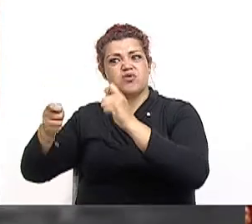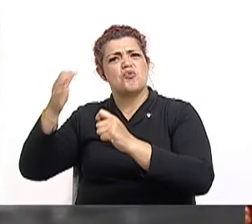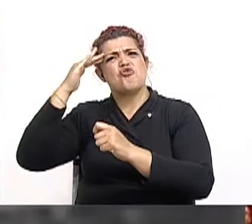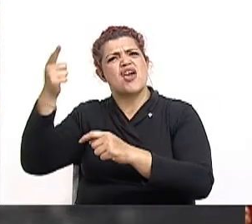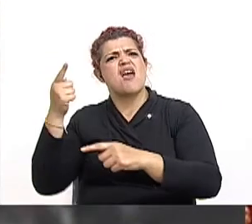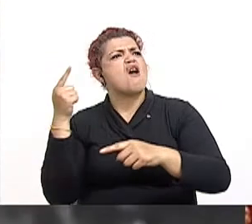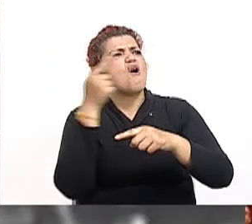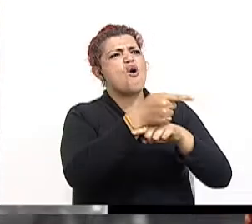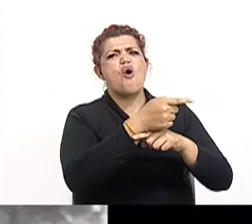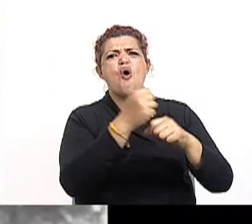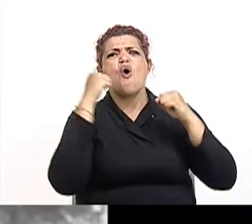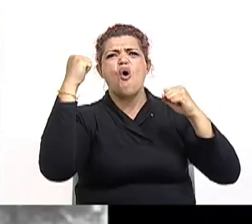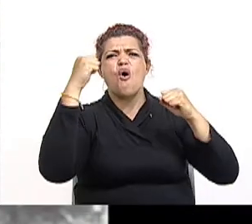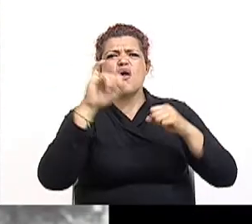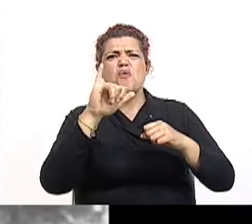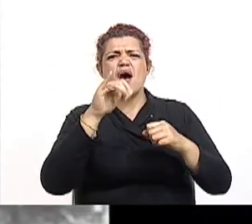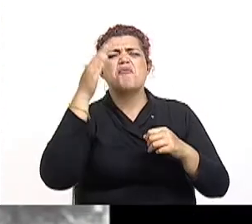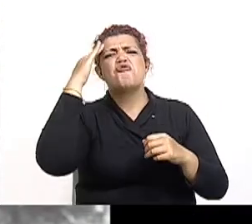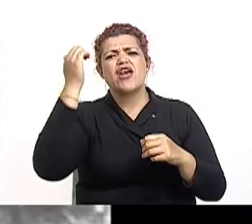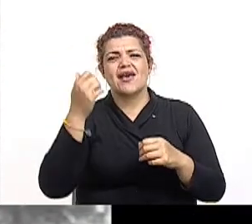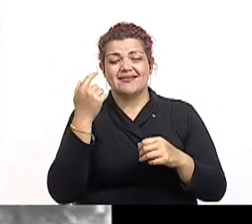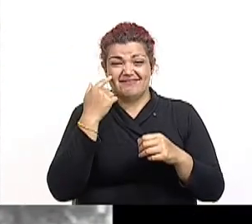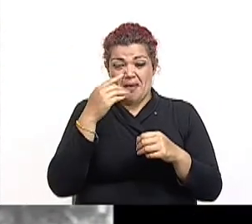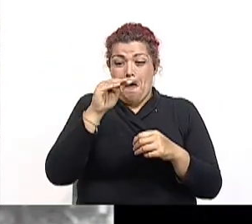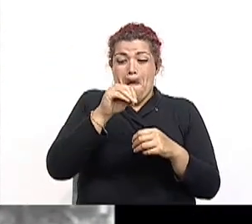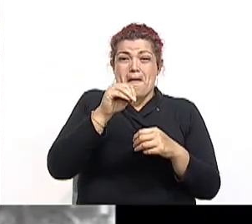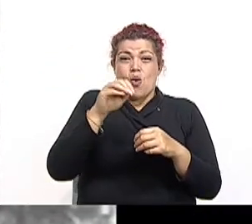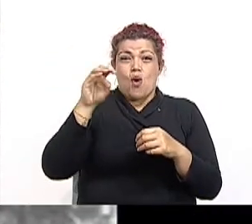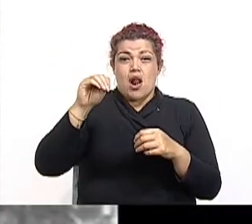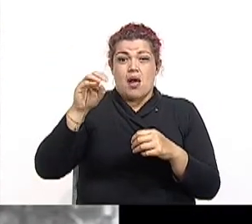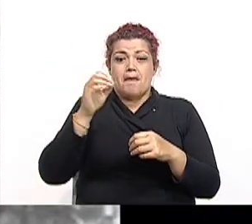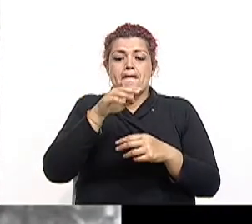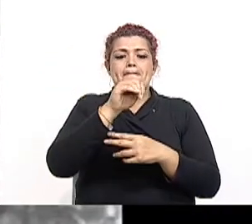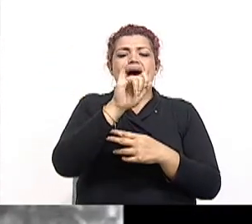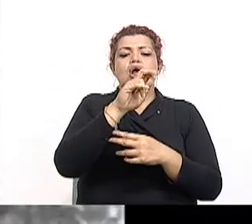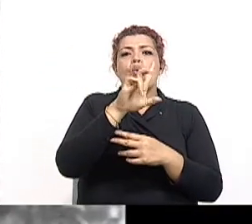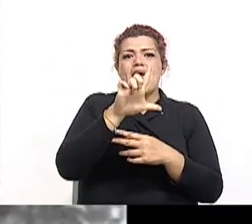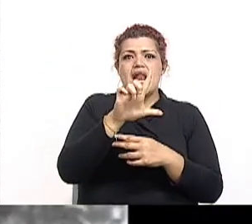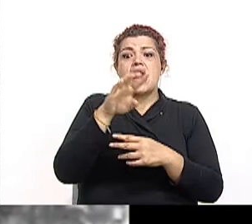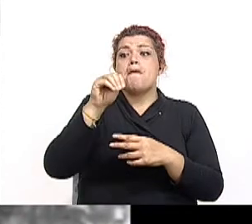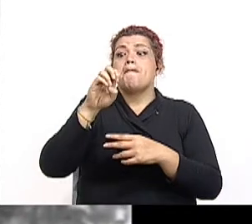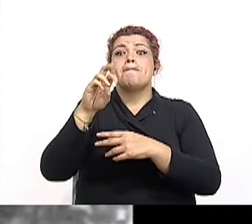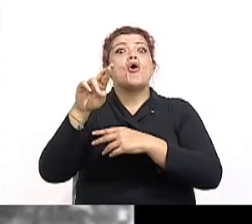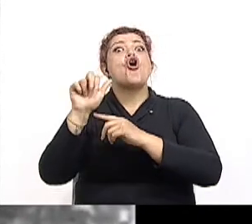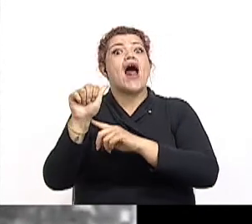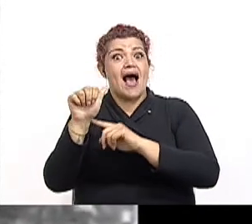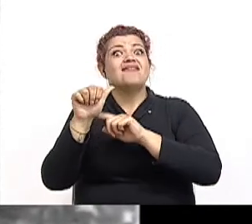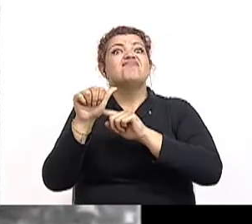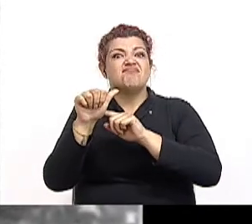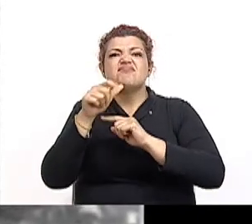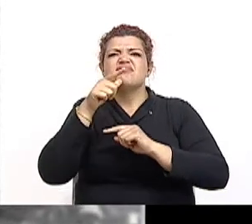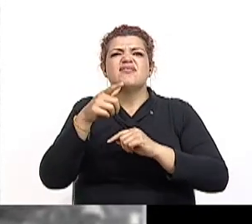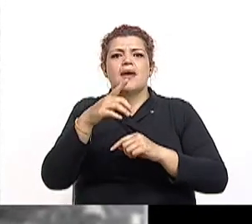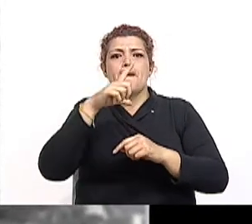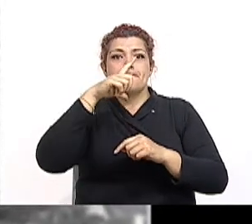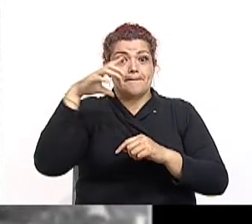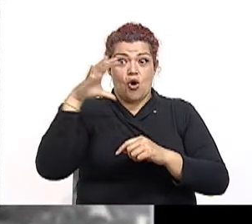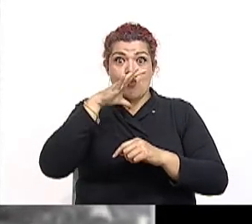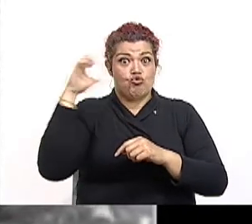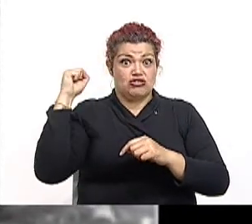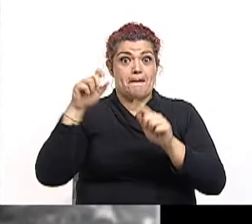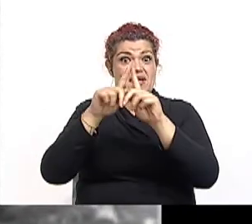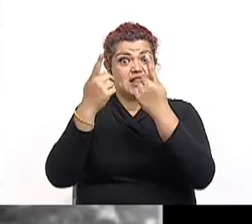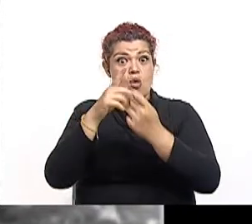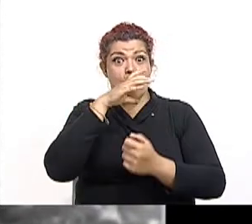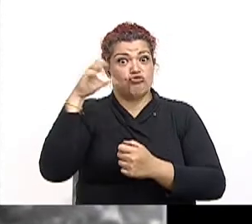Gol y gol y gol y gol de Mora. Manuel Mora Valverde en un cabezazo espectacular. Es una anotación prácticamente sobre la hora. Y el